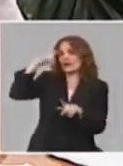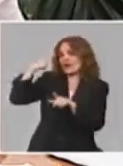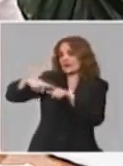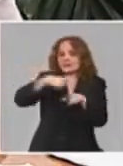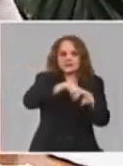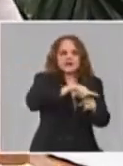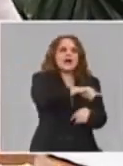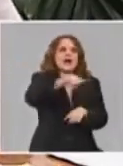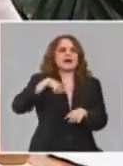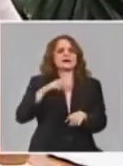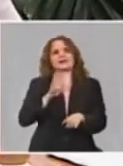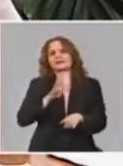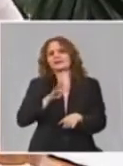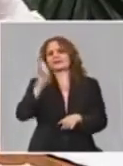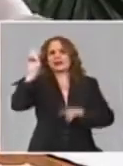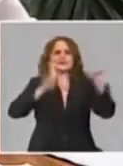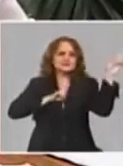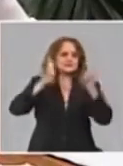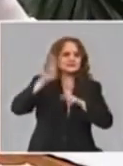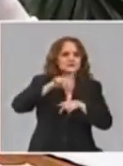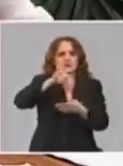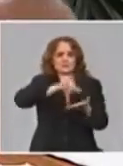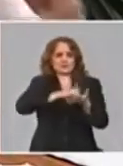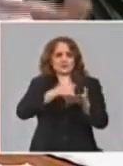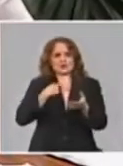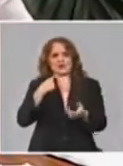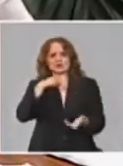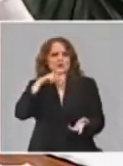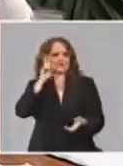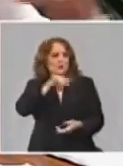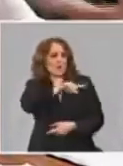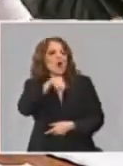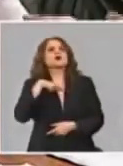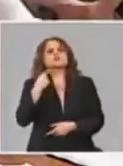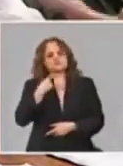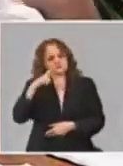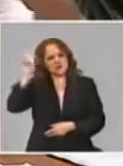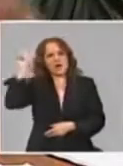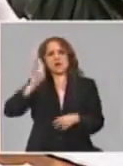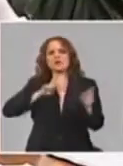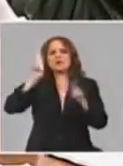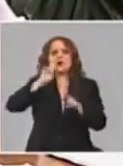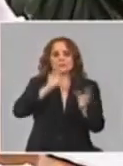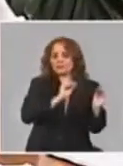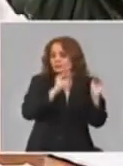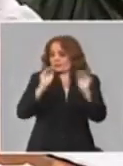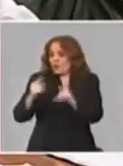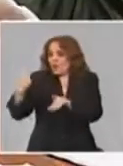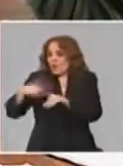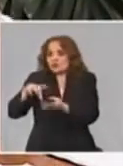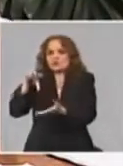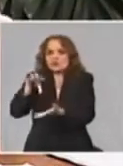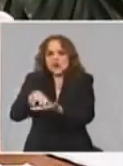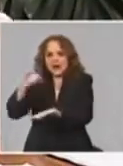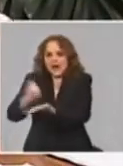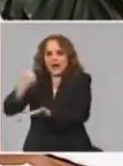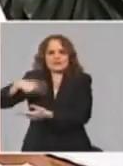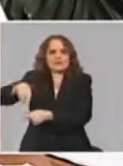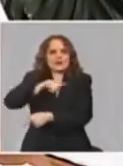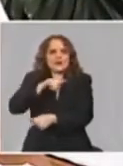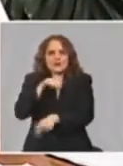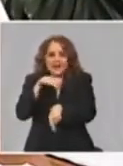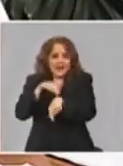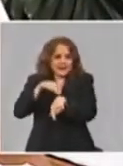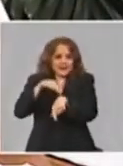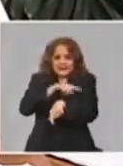decisiones, donde los proyectos se evalúan, se pasan al CENME, al CENSE, rápidamente vienen al otro día, y ya prácticamente en horas